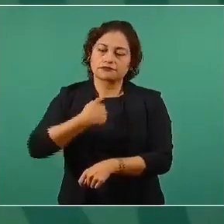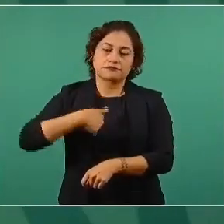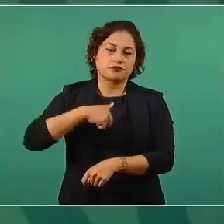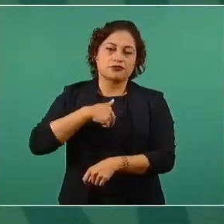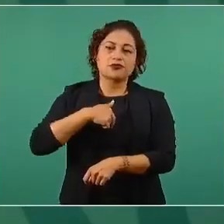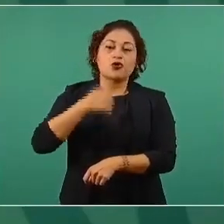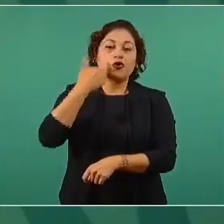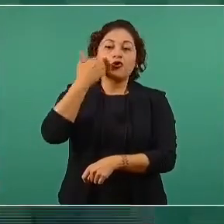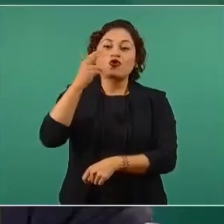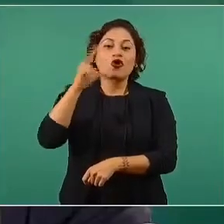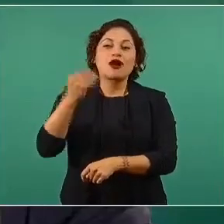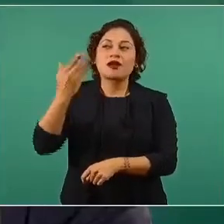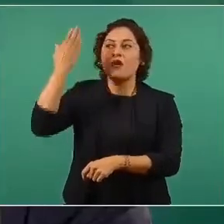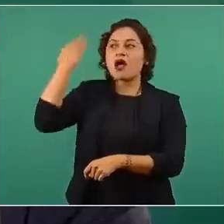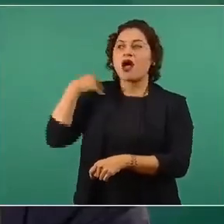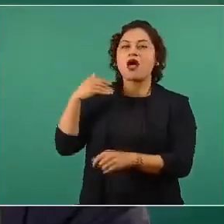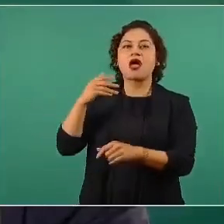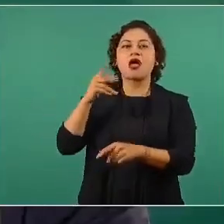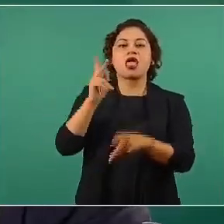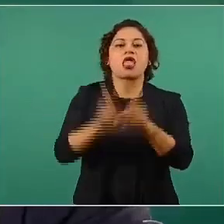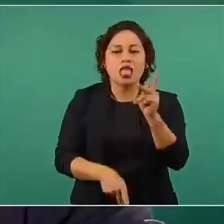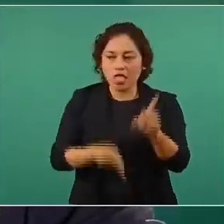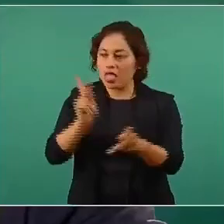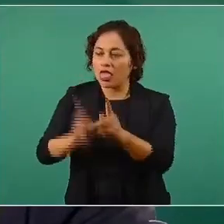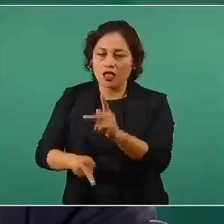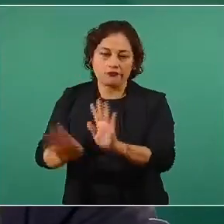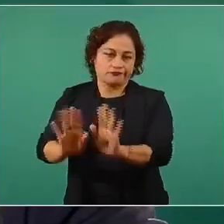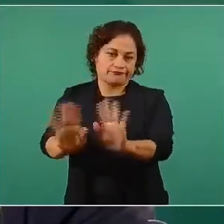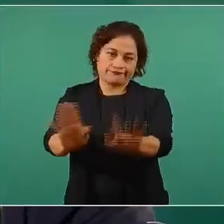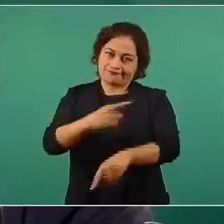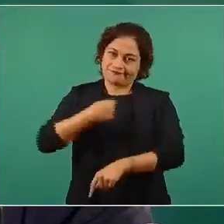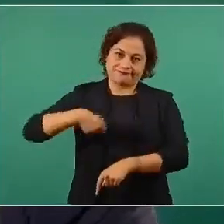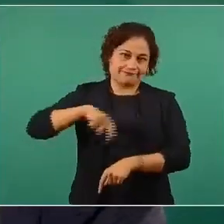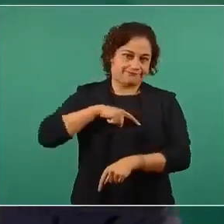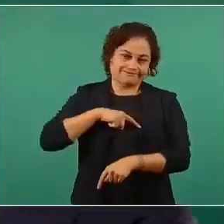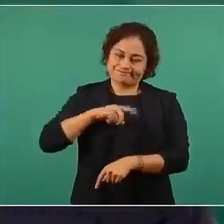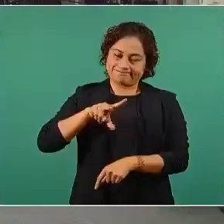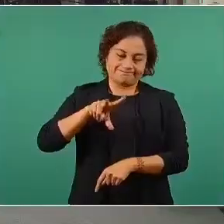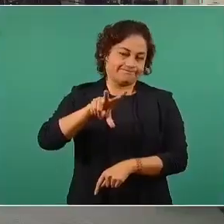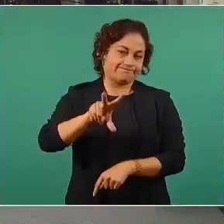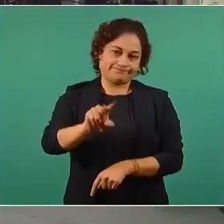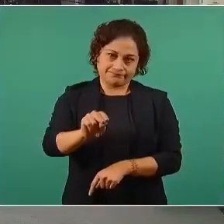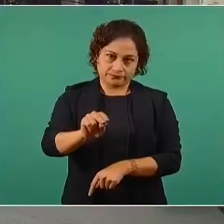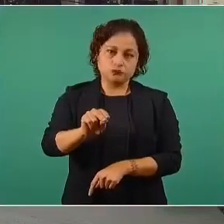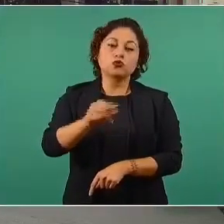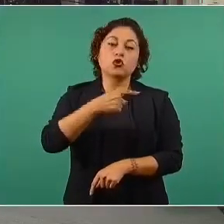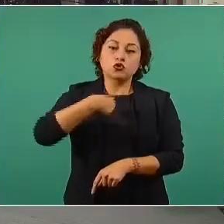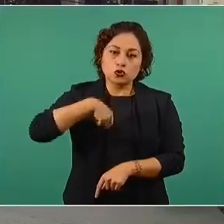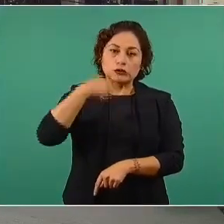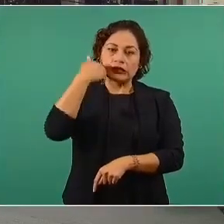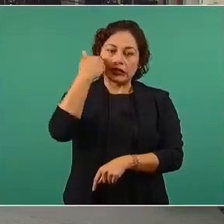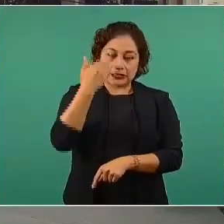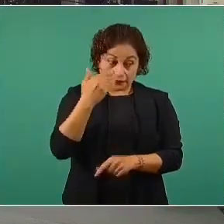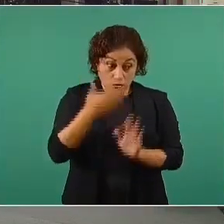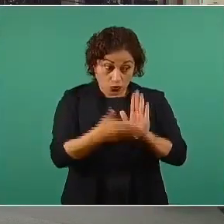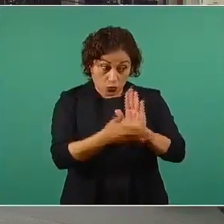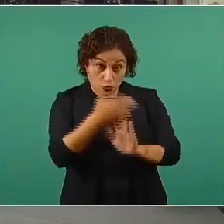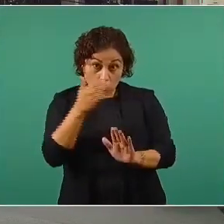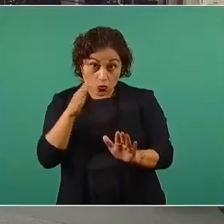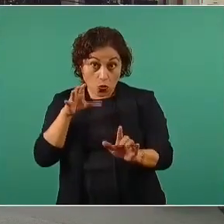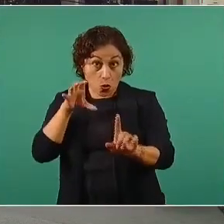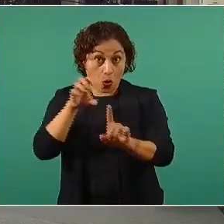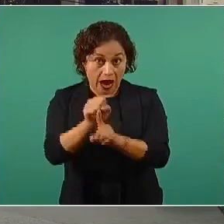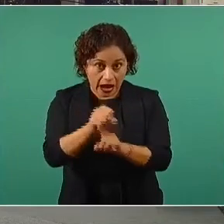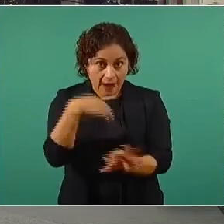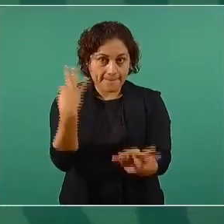iniciemos cosas que no se vayan a concluir porque eso sería terrible entonces pero vamos